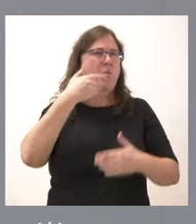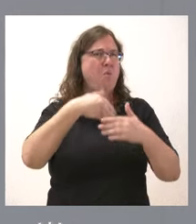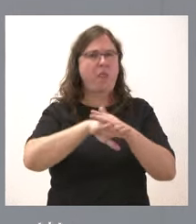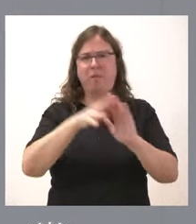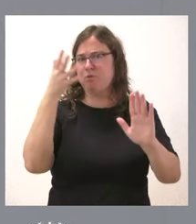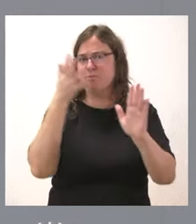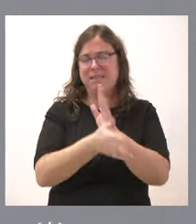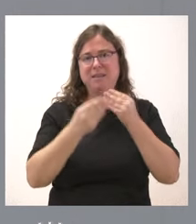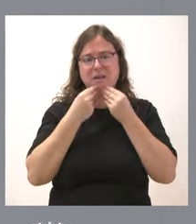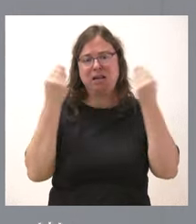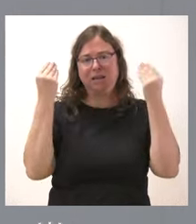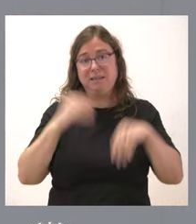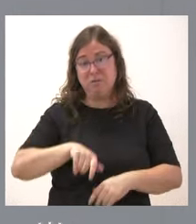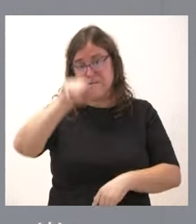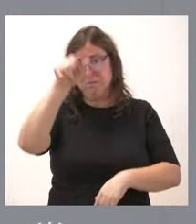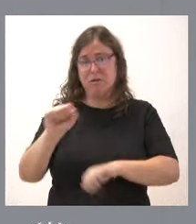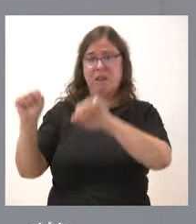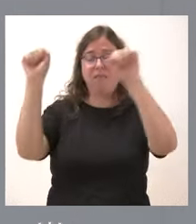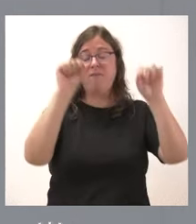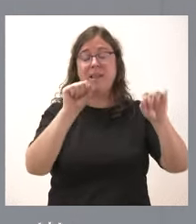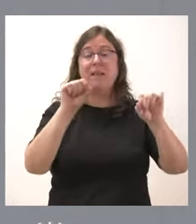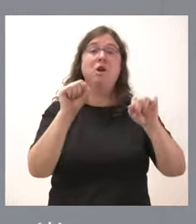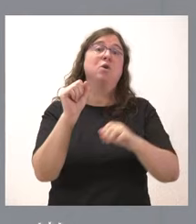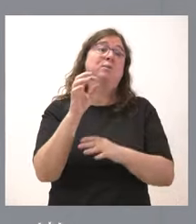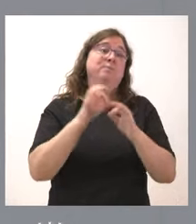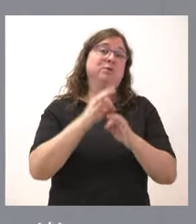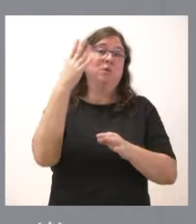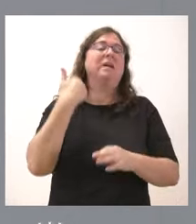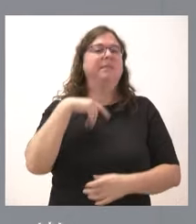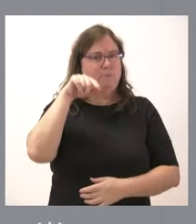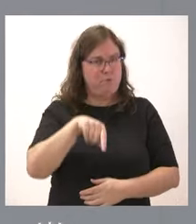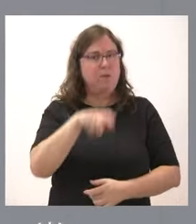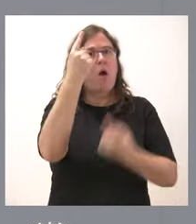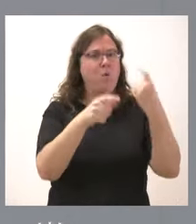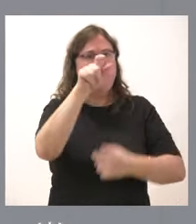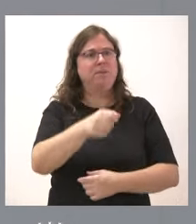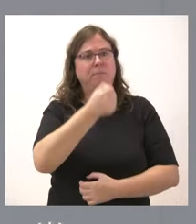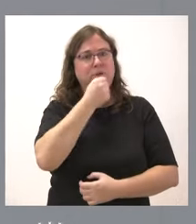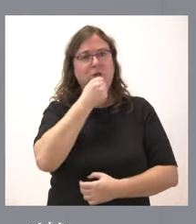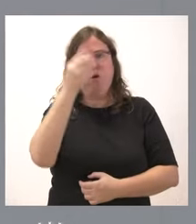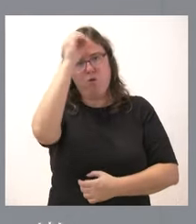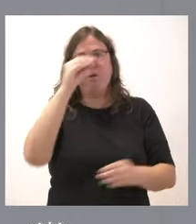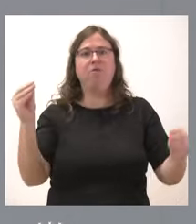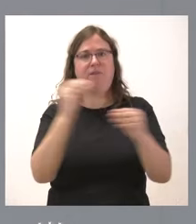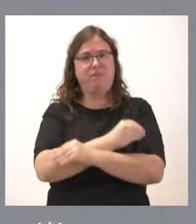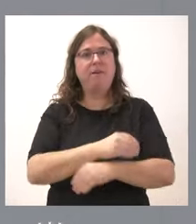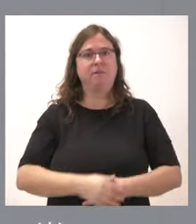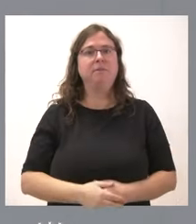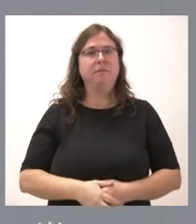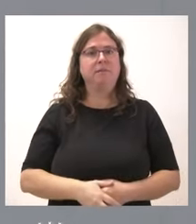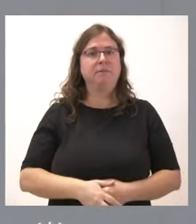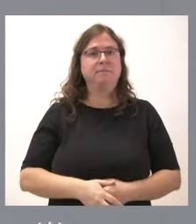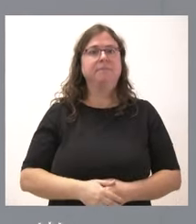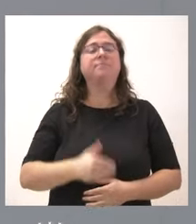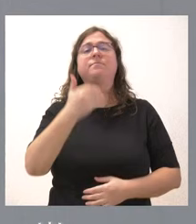en la historia de aquellos que lo defiendan. Afortunadamente, también hemos visto que hay algunas personas del Partido Socialista que piensan distinto. Y hay personas del Partido